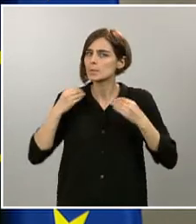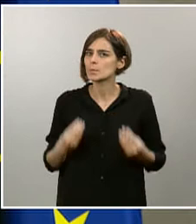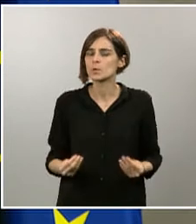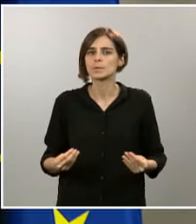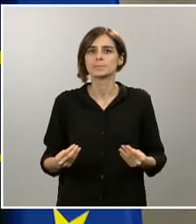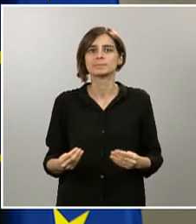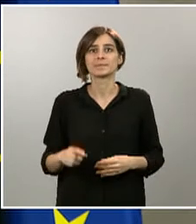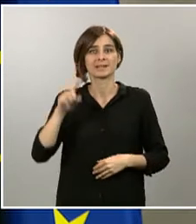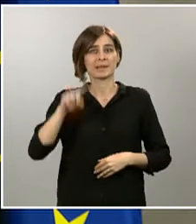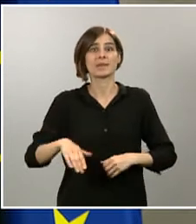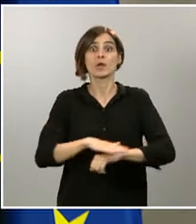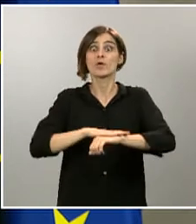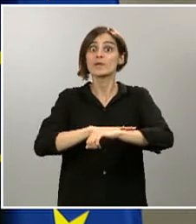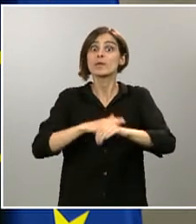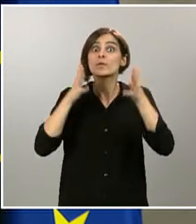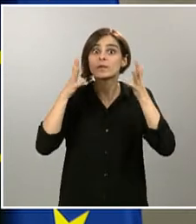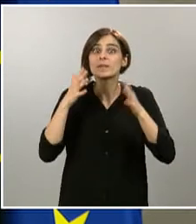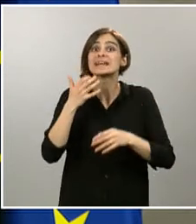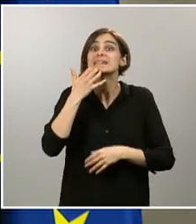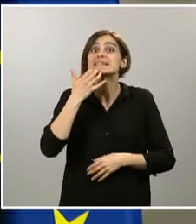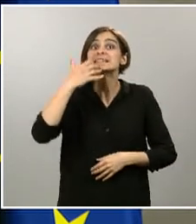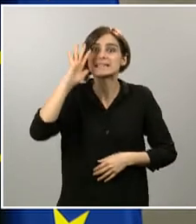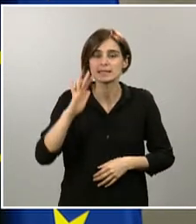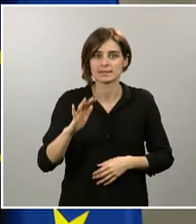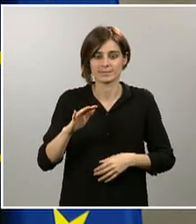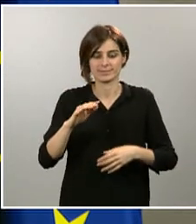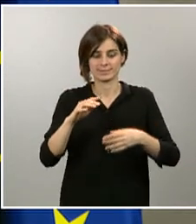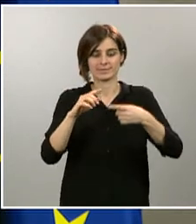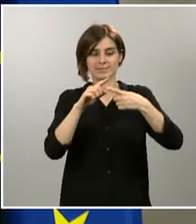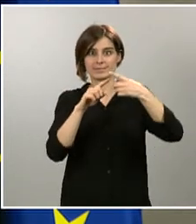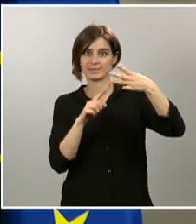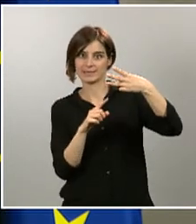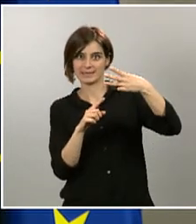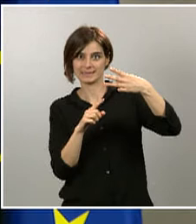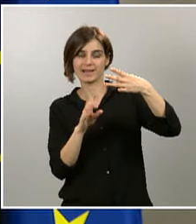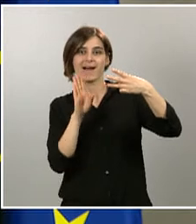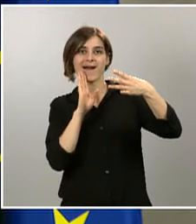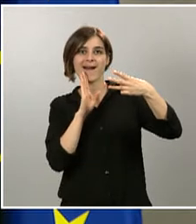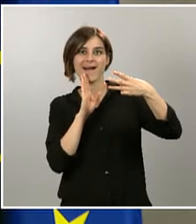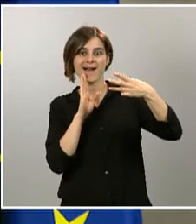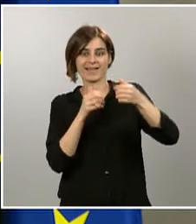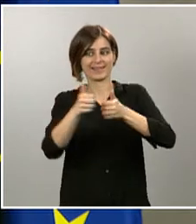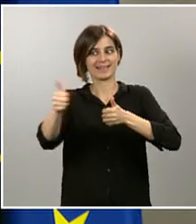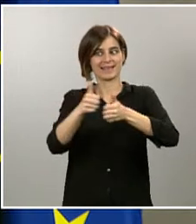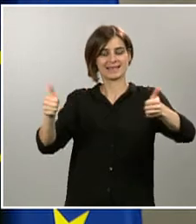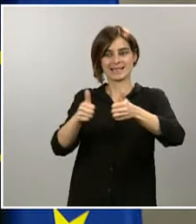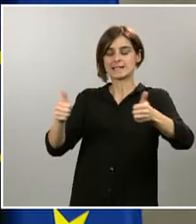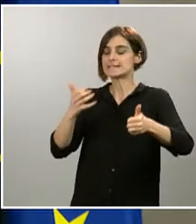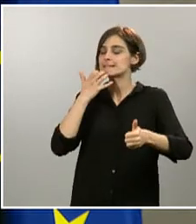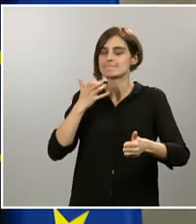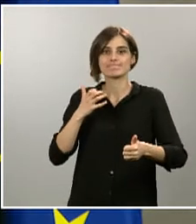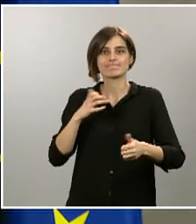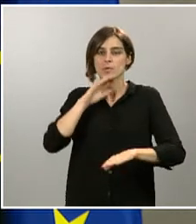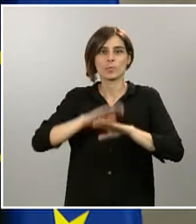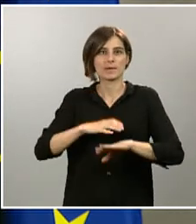el Gobierno de, en el caso que estas tres prioridades, especialmente la de la distancia interpersonal, no se pudiera cumplir, pues usar